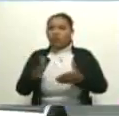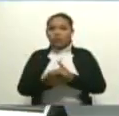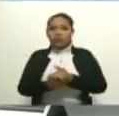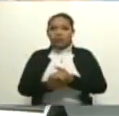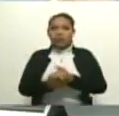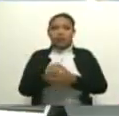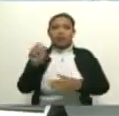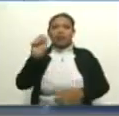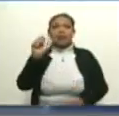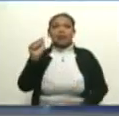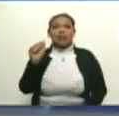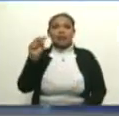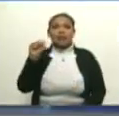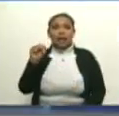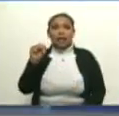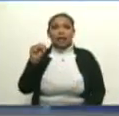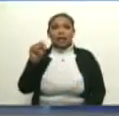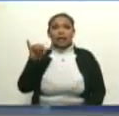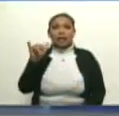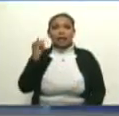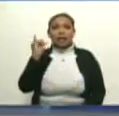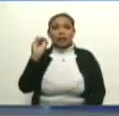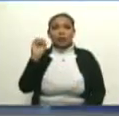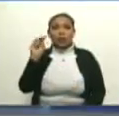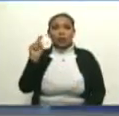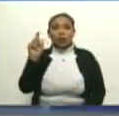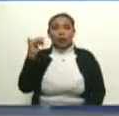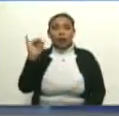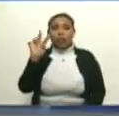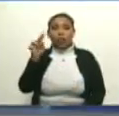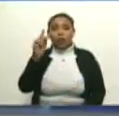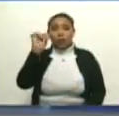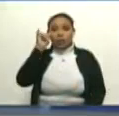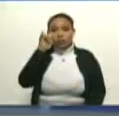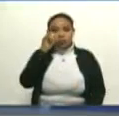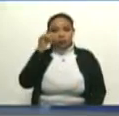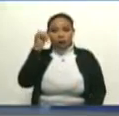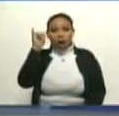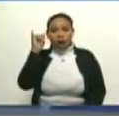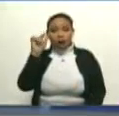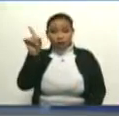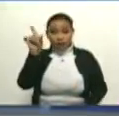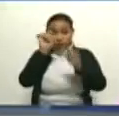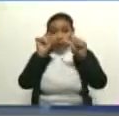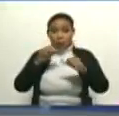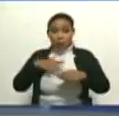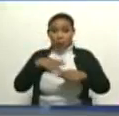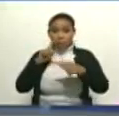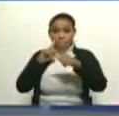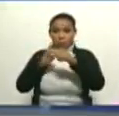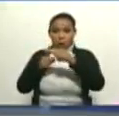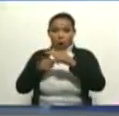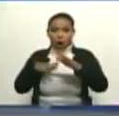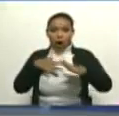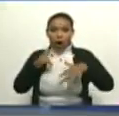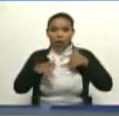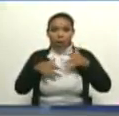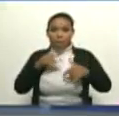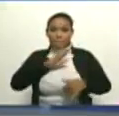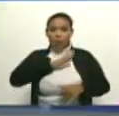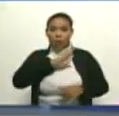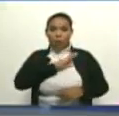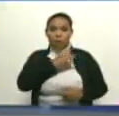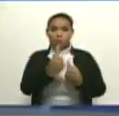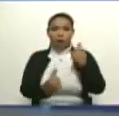Sanyud DDD, doble cámara. Ese sistema es capaz de detectar la actividad propia del